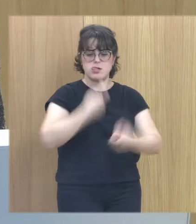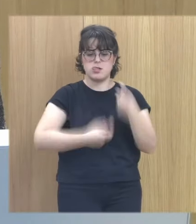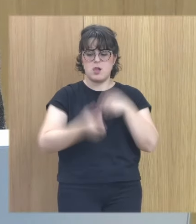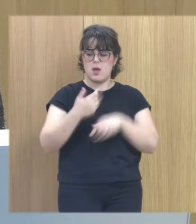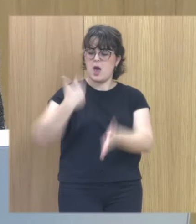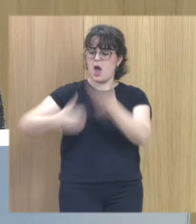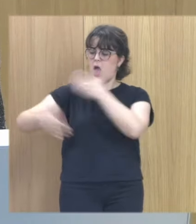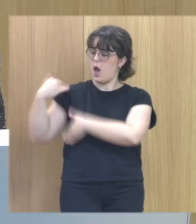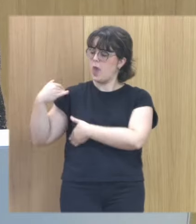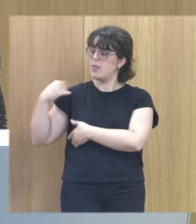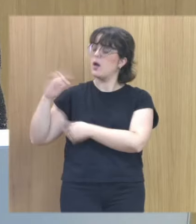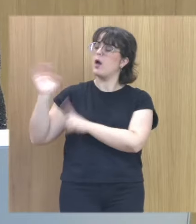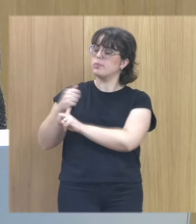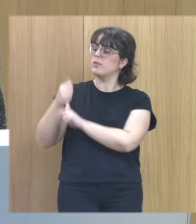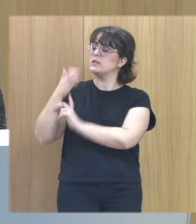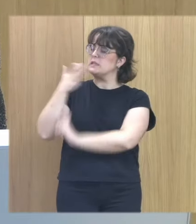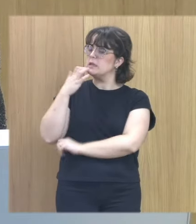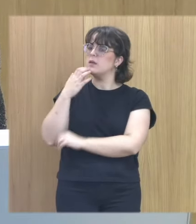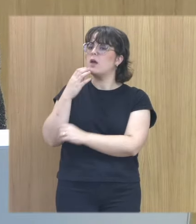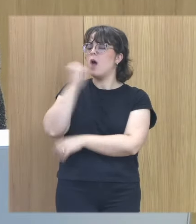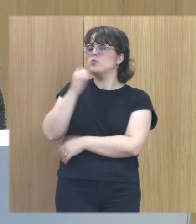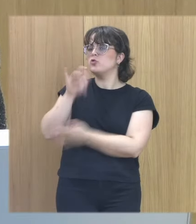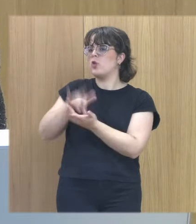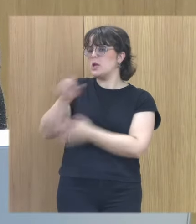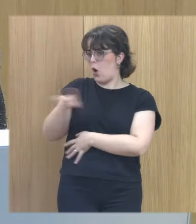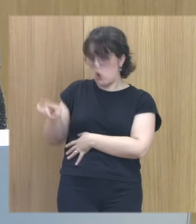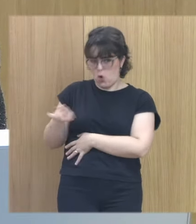averiguar sobre las historias de abuso entonces